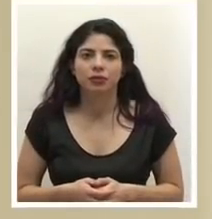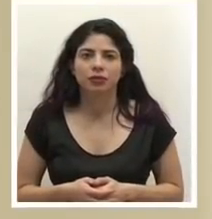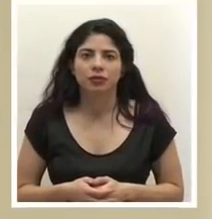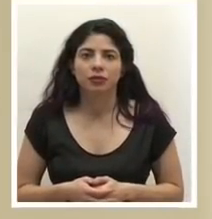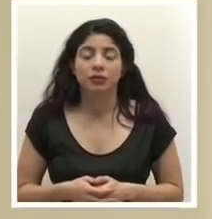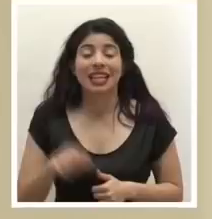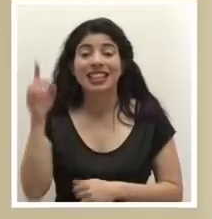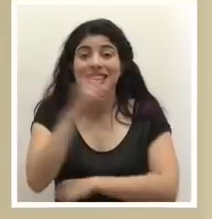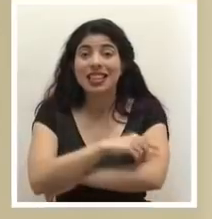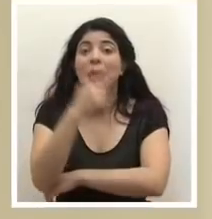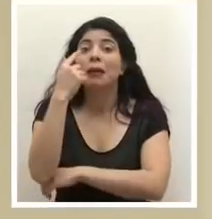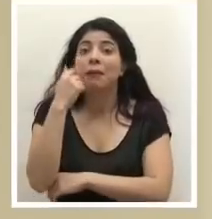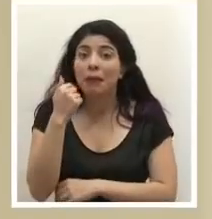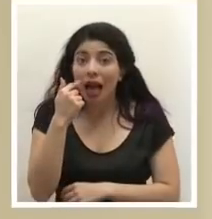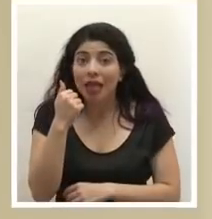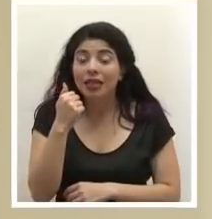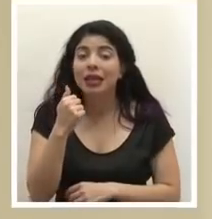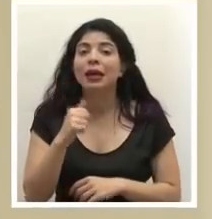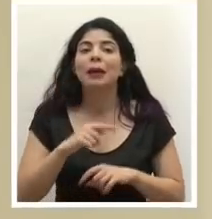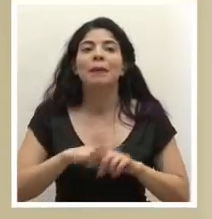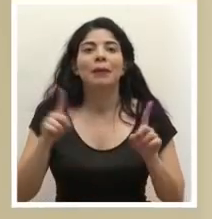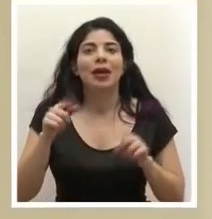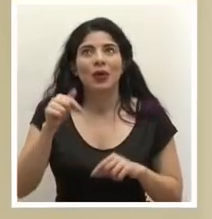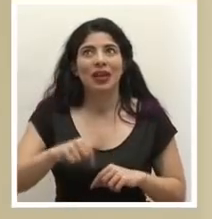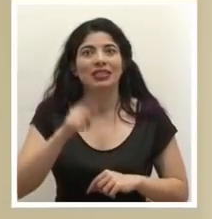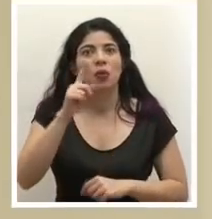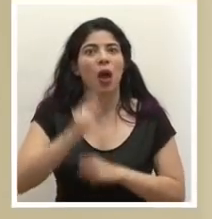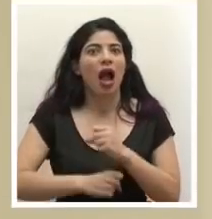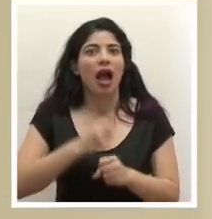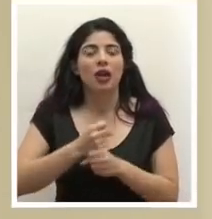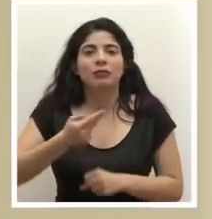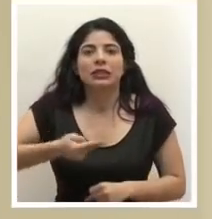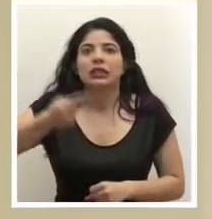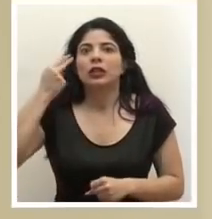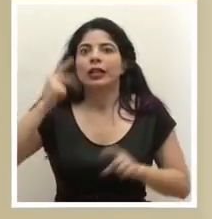Es un Día del Padre definitivamente en un año histórico.